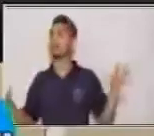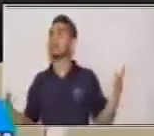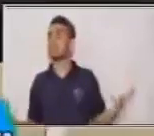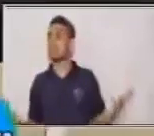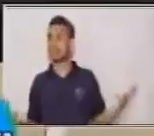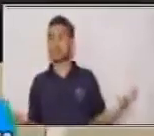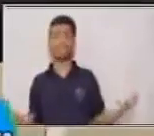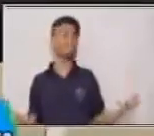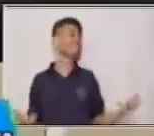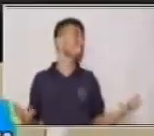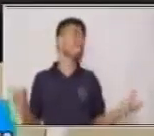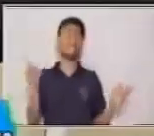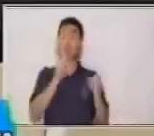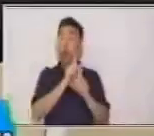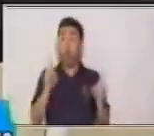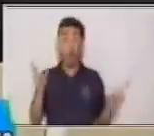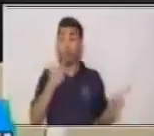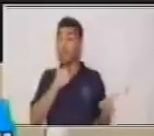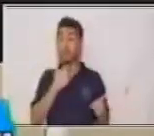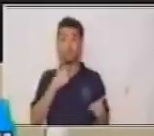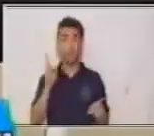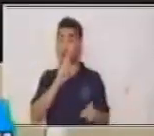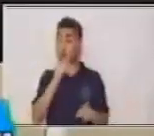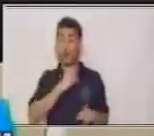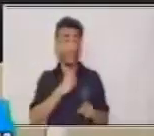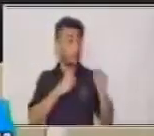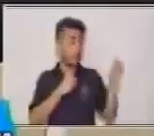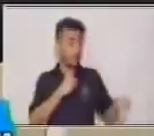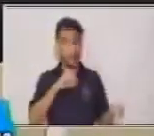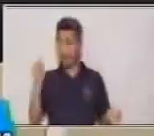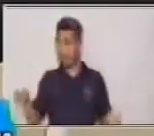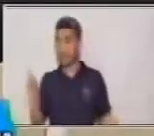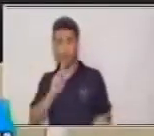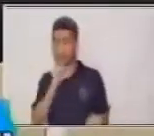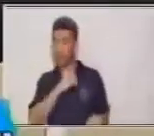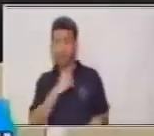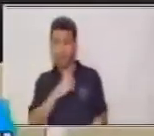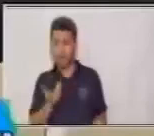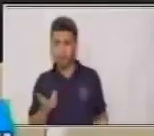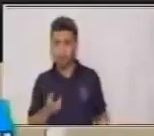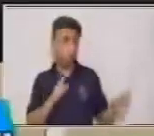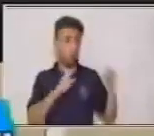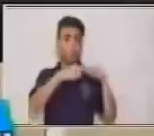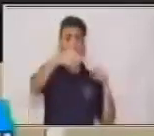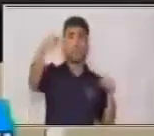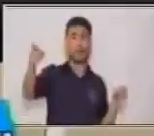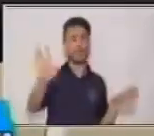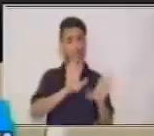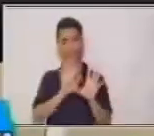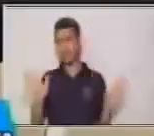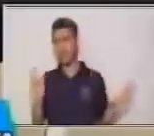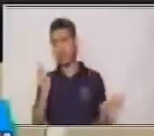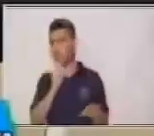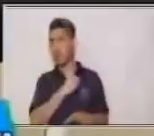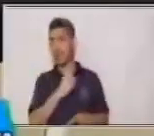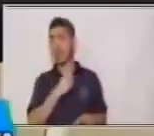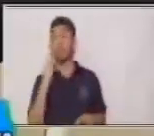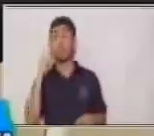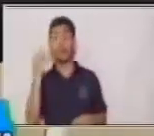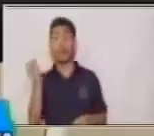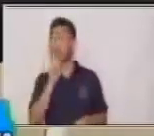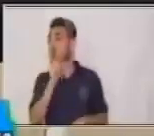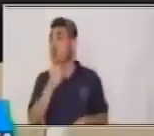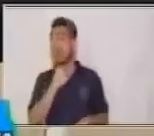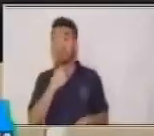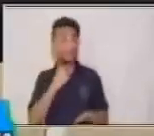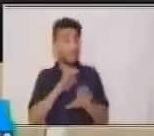No me gustarían, ni los quiero aquí ni allá, aquí, allá o más allá. Pues no me gustan nada los